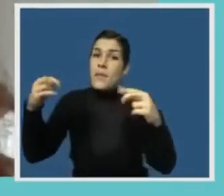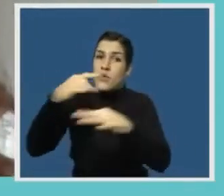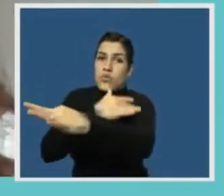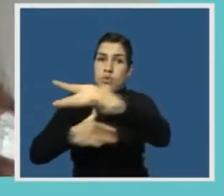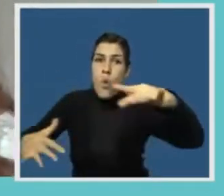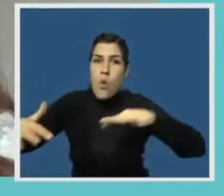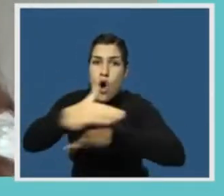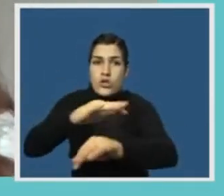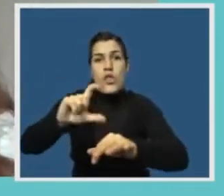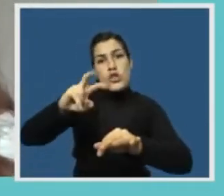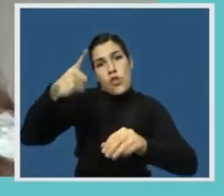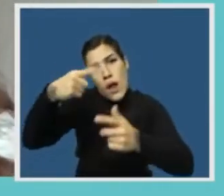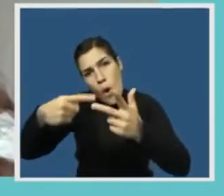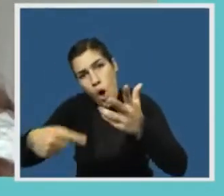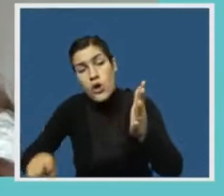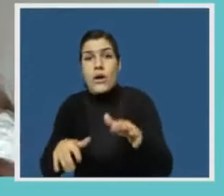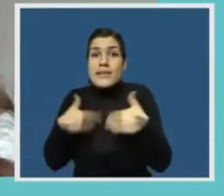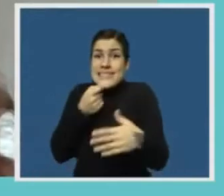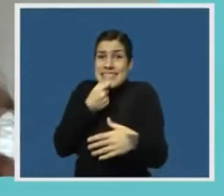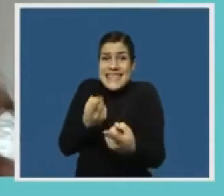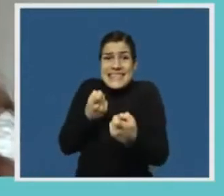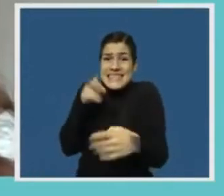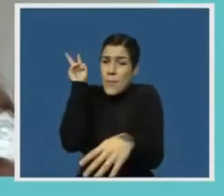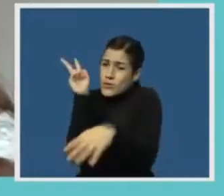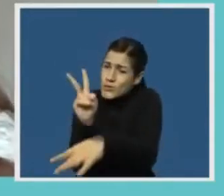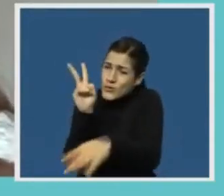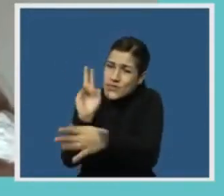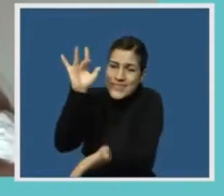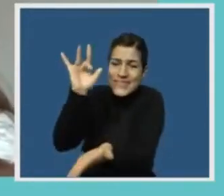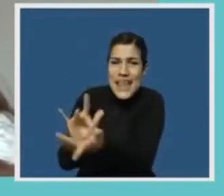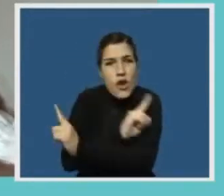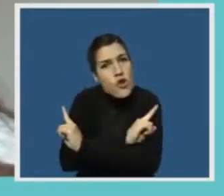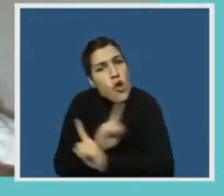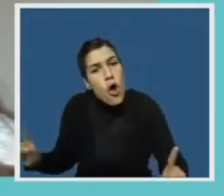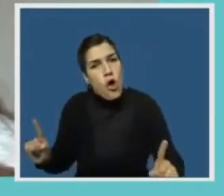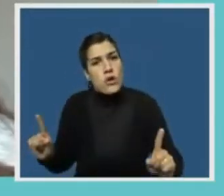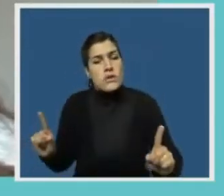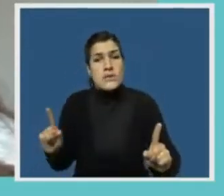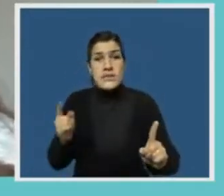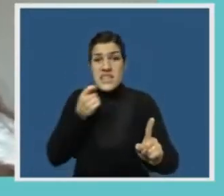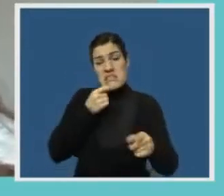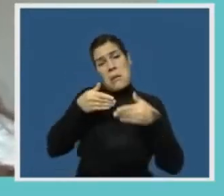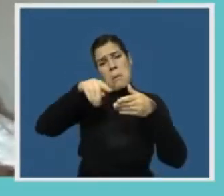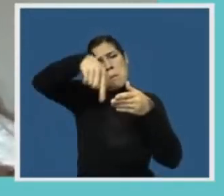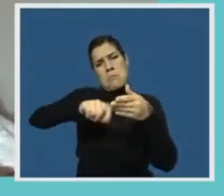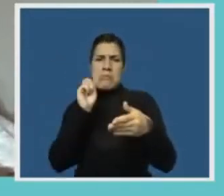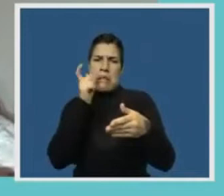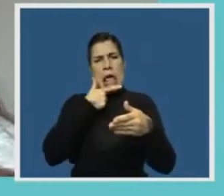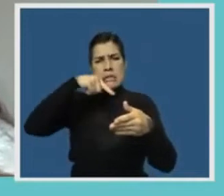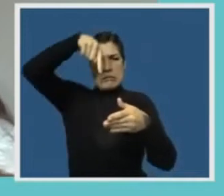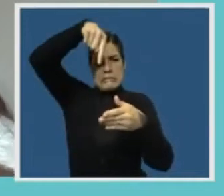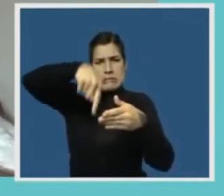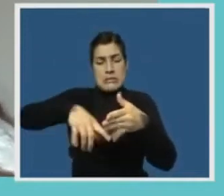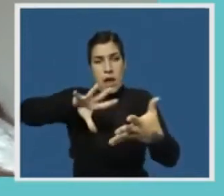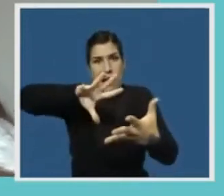y por lo tanto su conservación es prioritaria. Los impactos abióticos, bióticos y socioeconómicos de esta